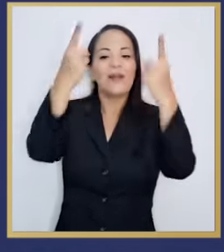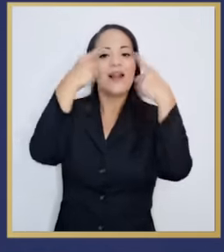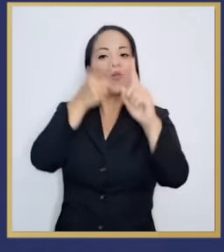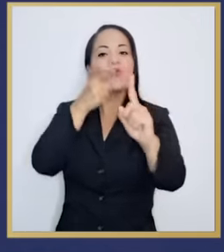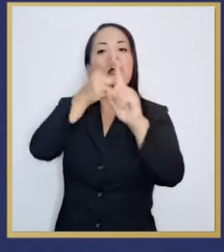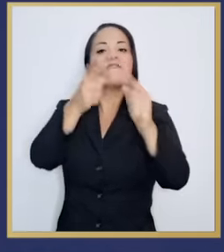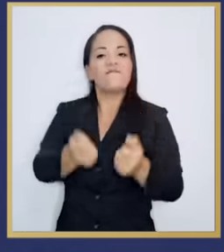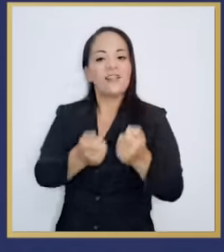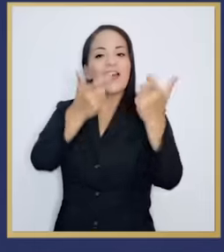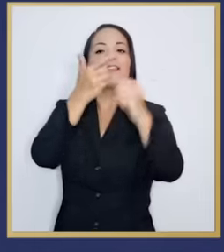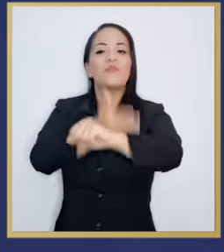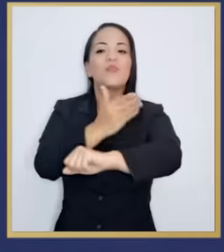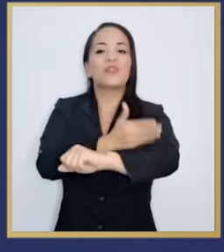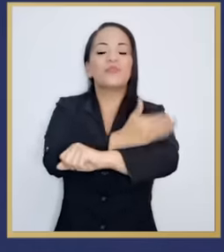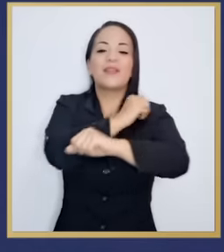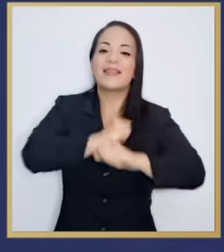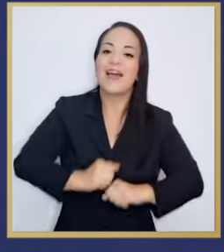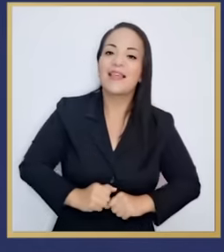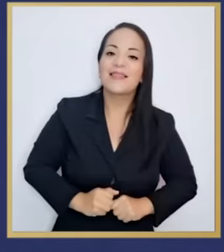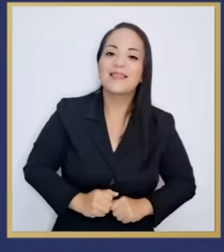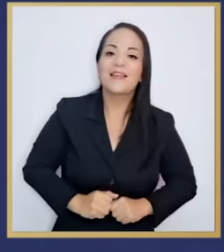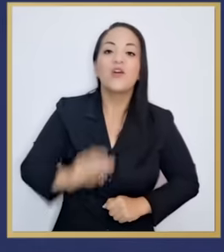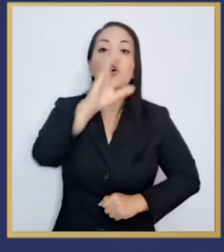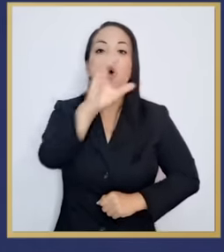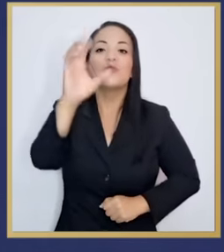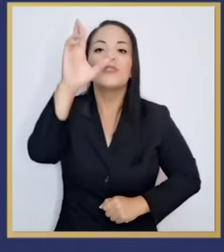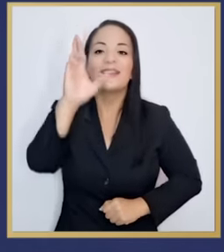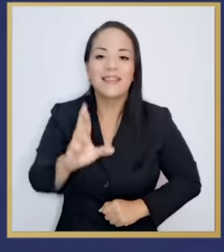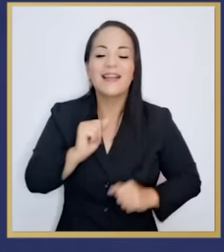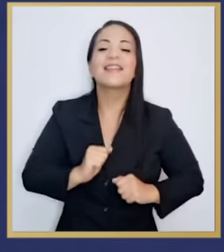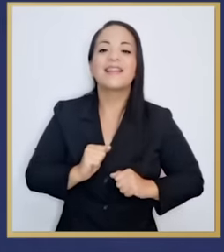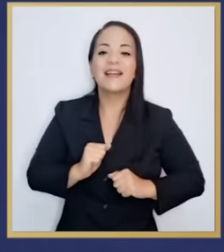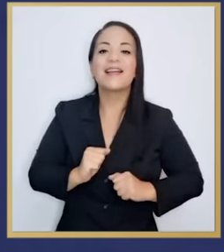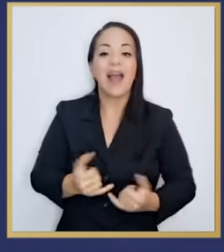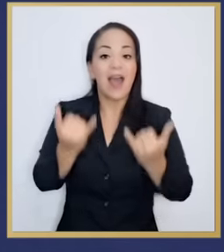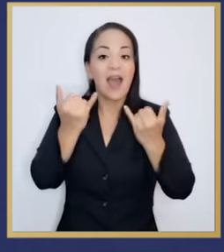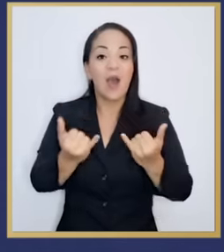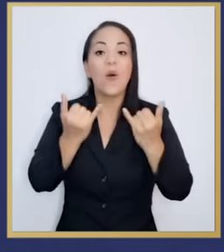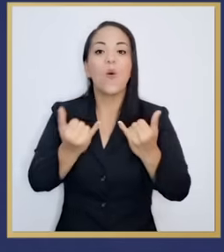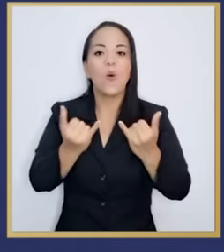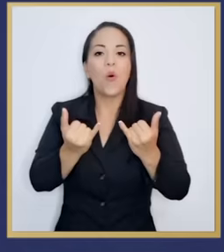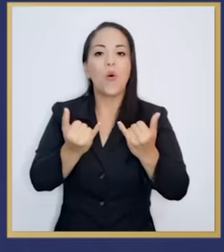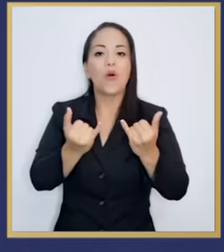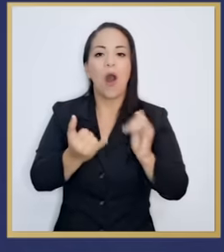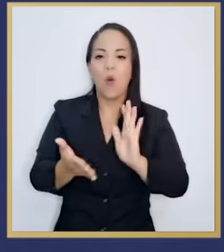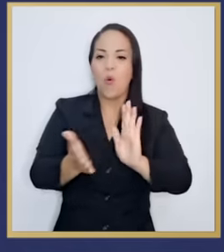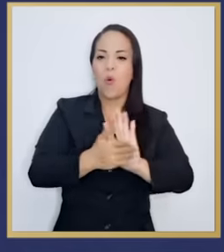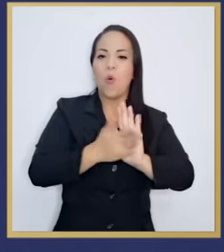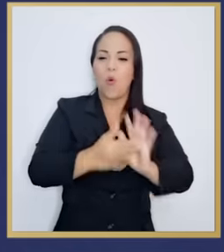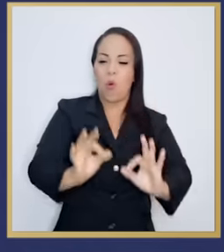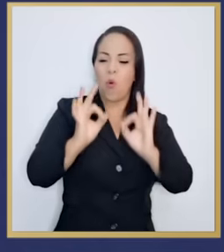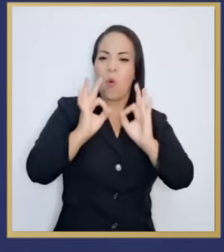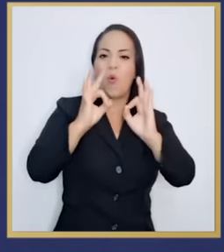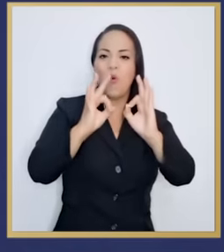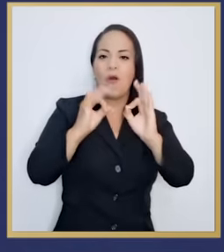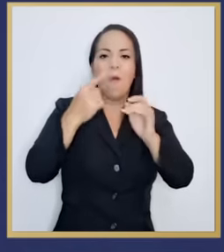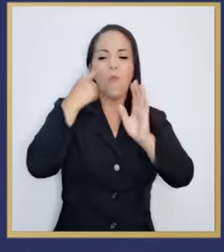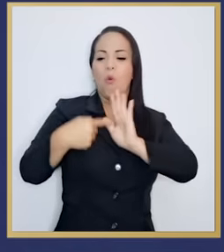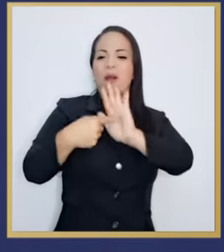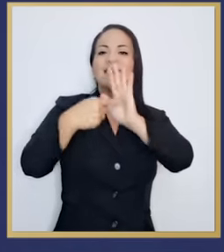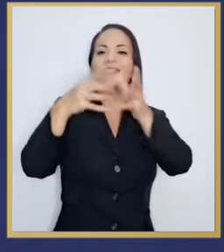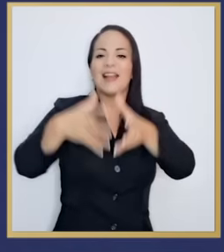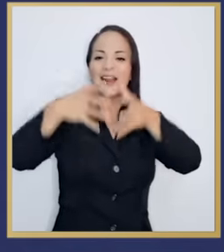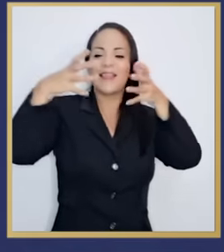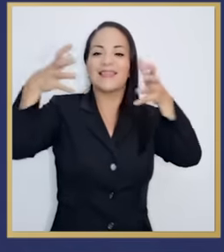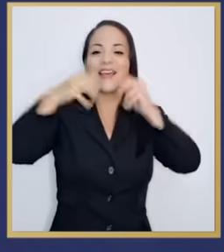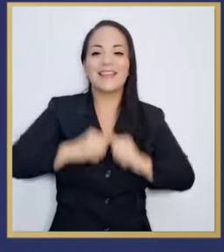prosperidad. La Costa Rica que está dejando su huella de grandeza, la que hará que